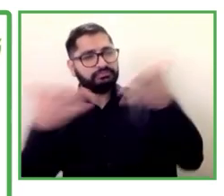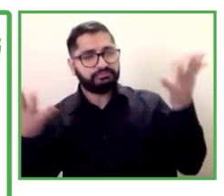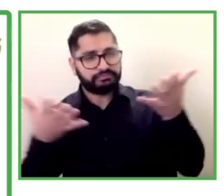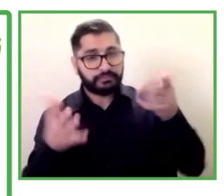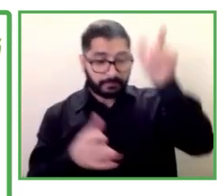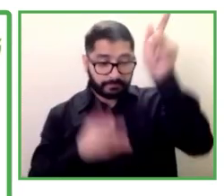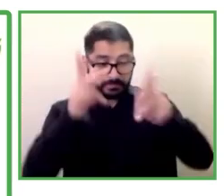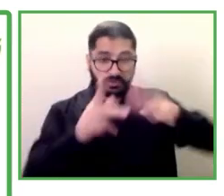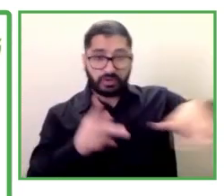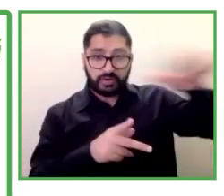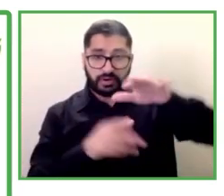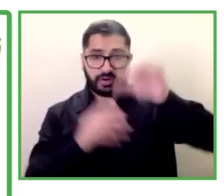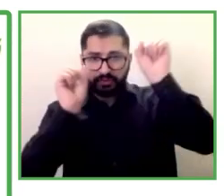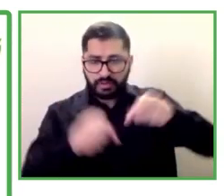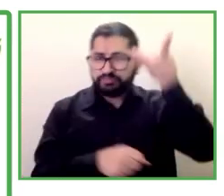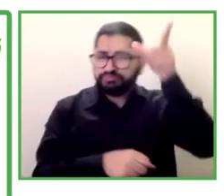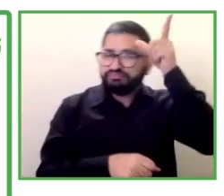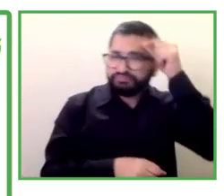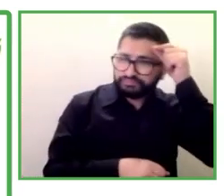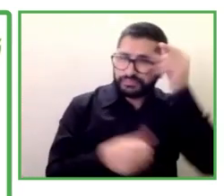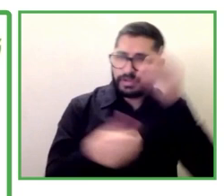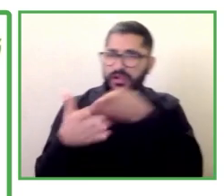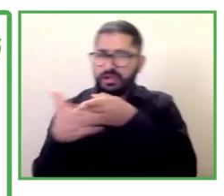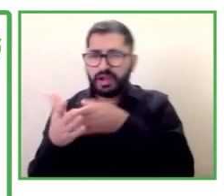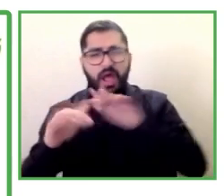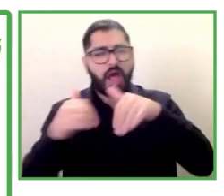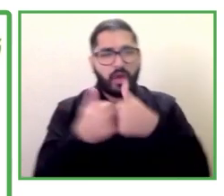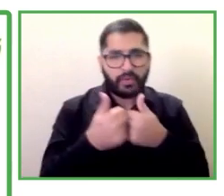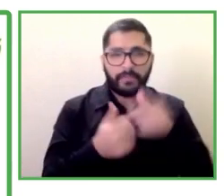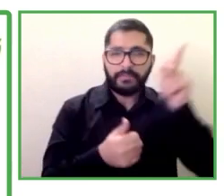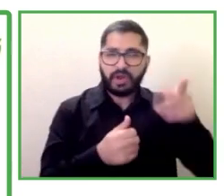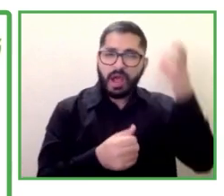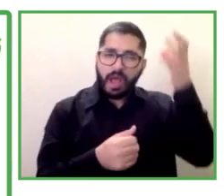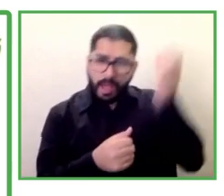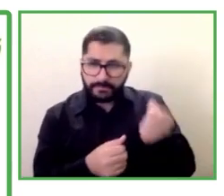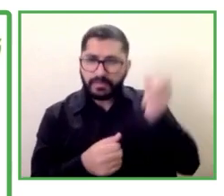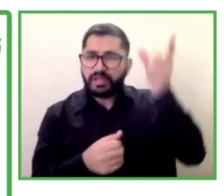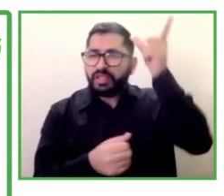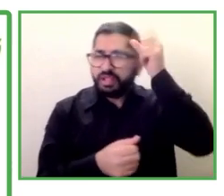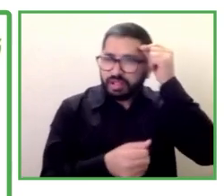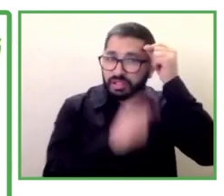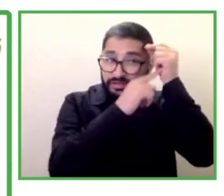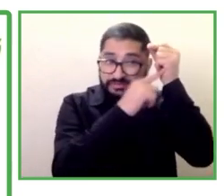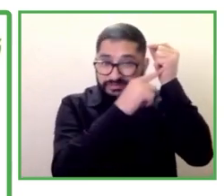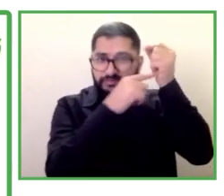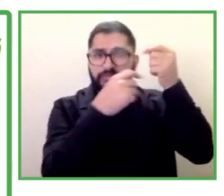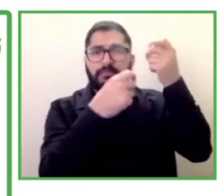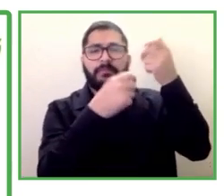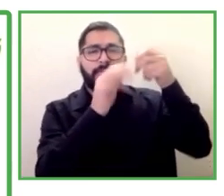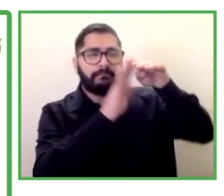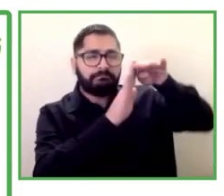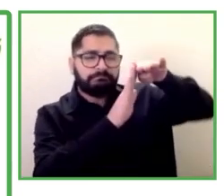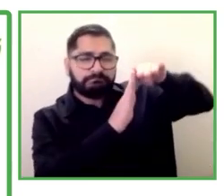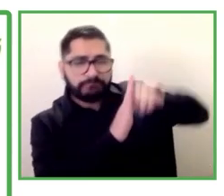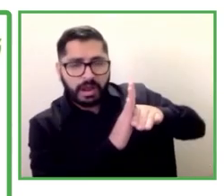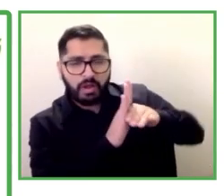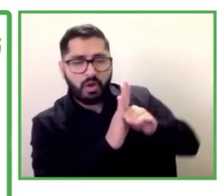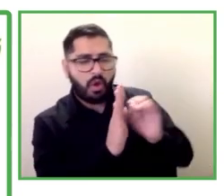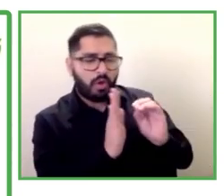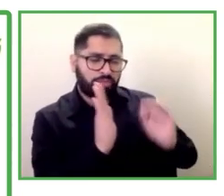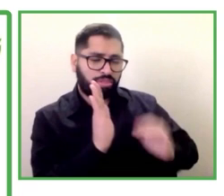individuo que presenta un cociente intelectual por debajo del considerado como general y que además